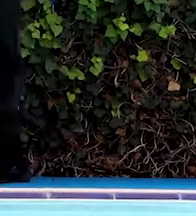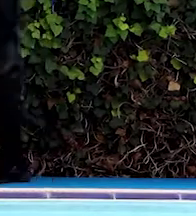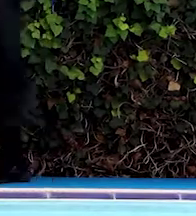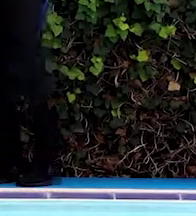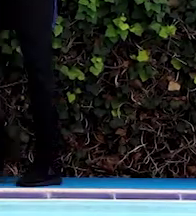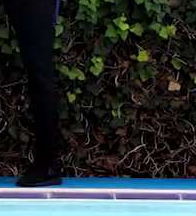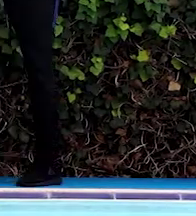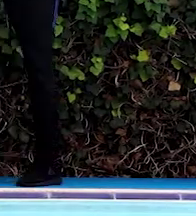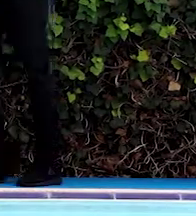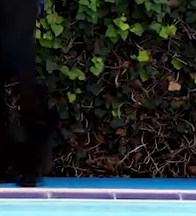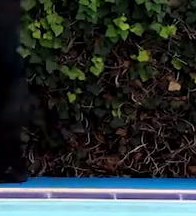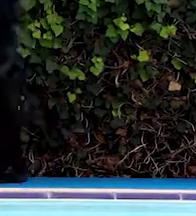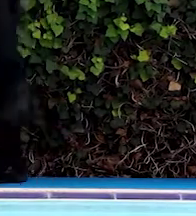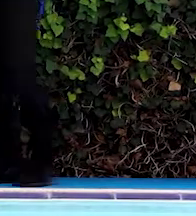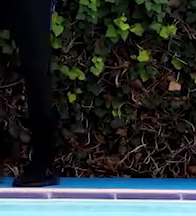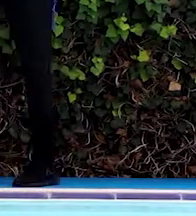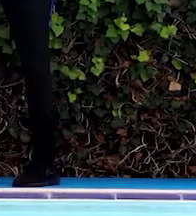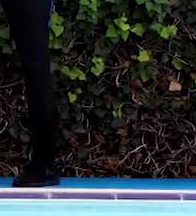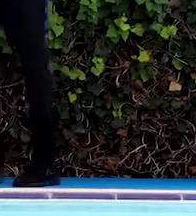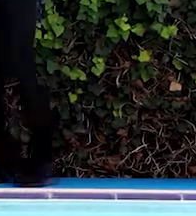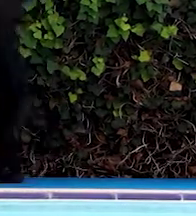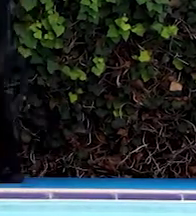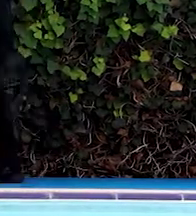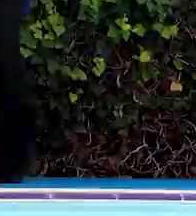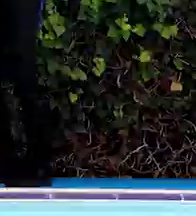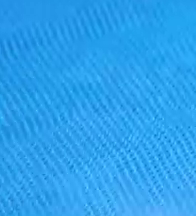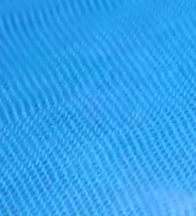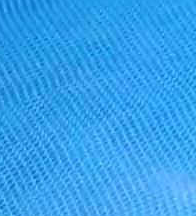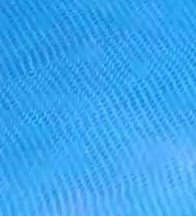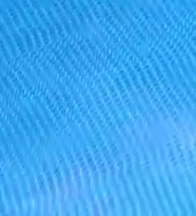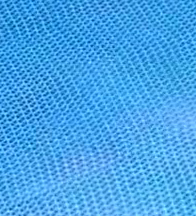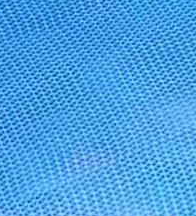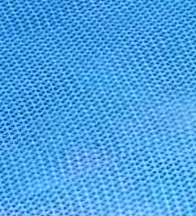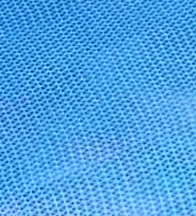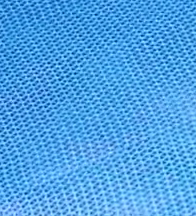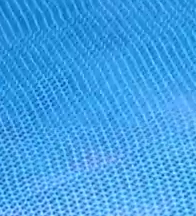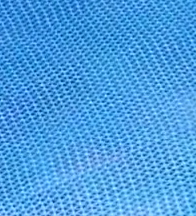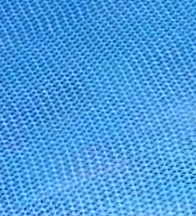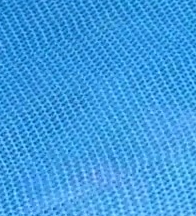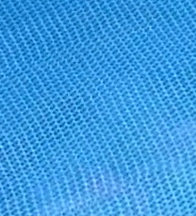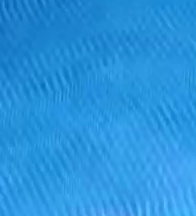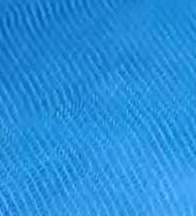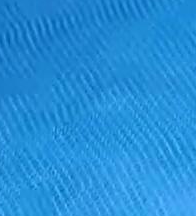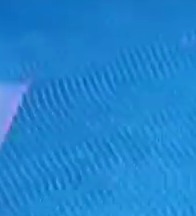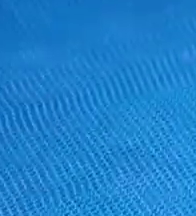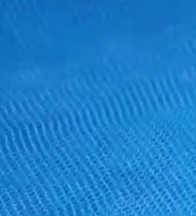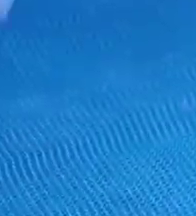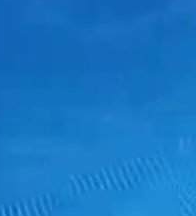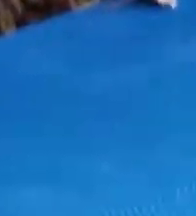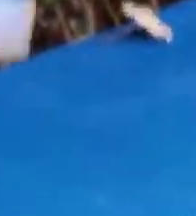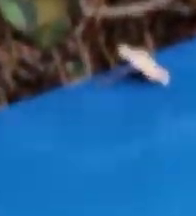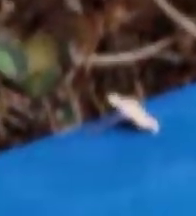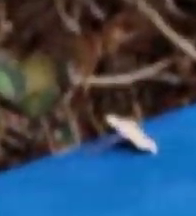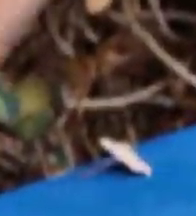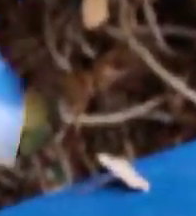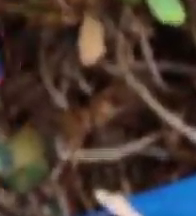Un poquito más la marcha. Que se vea. Sí. La marcamos. Muy bien.